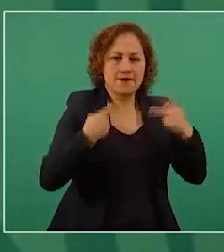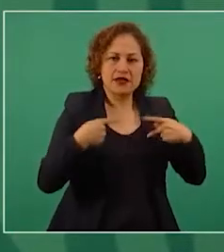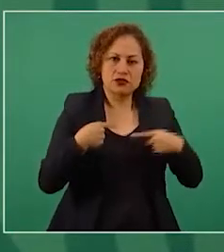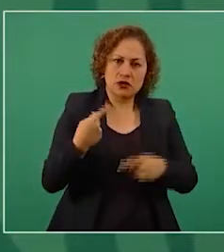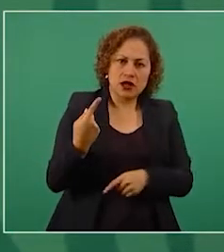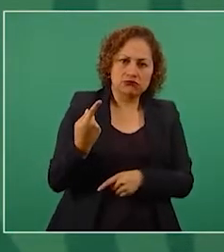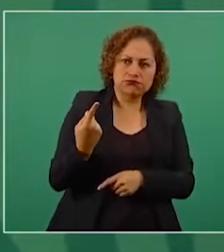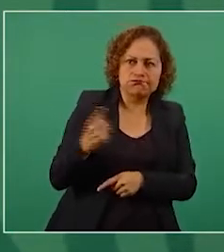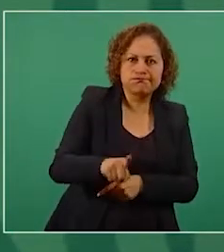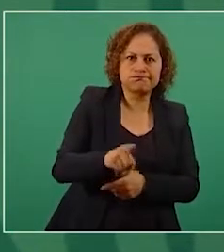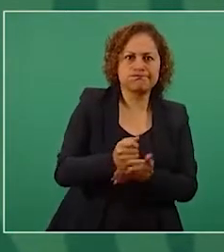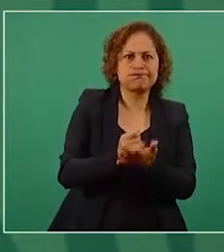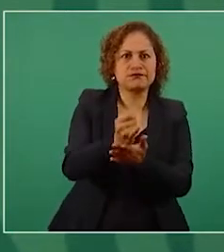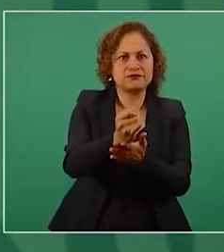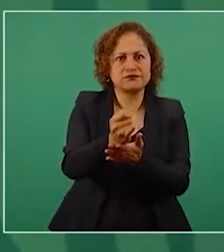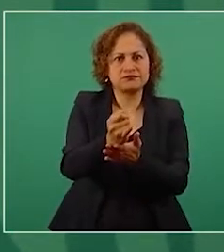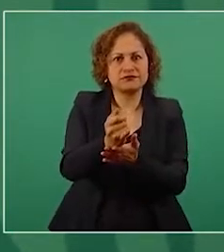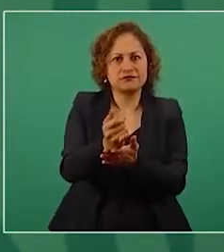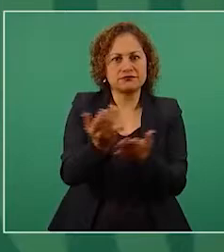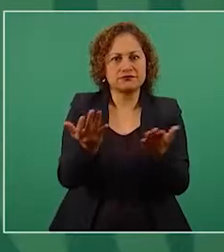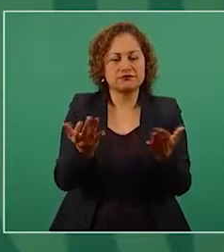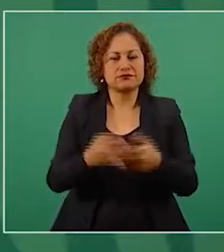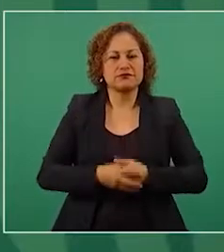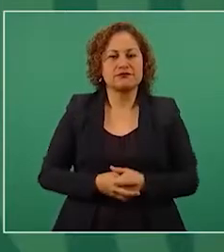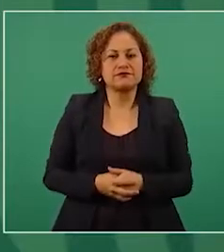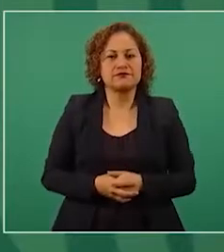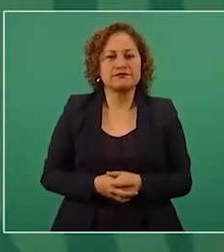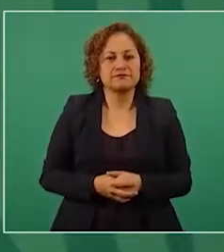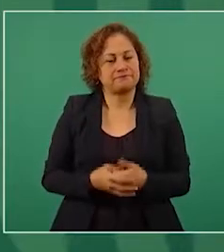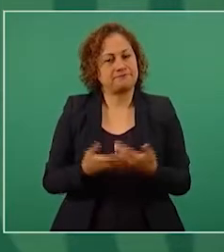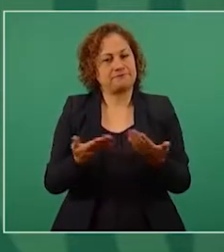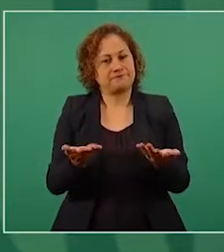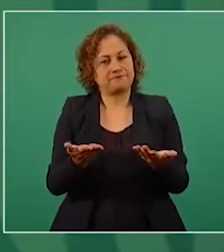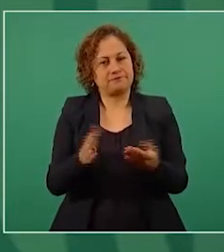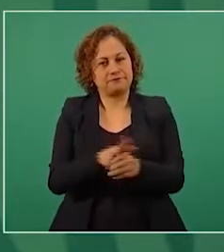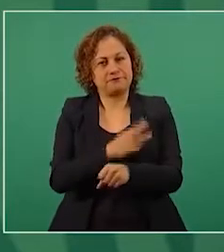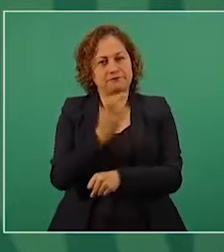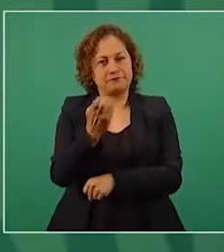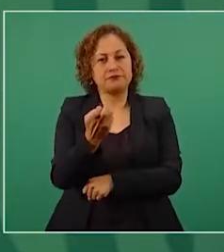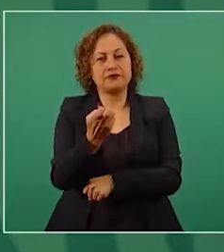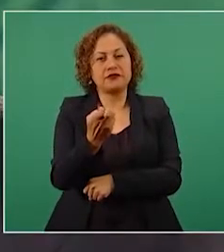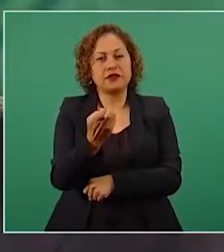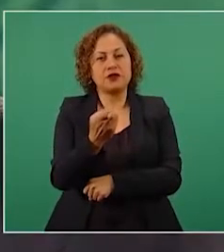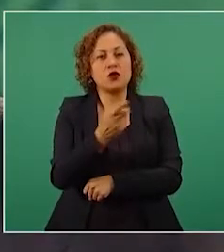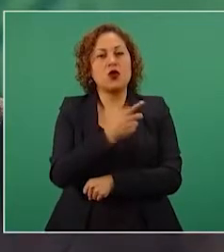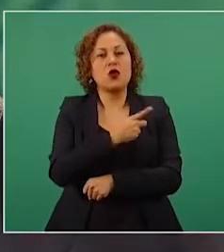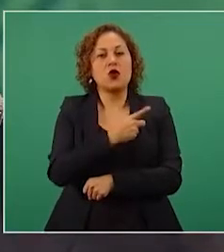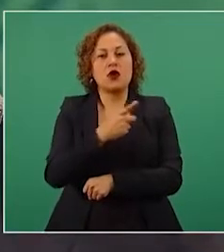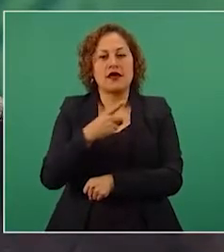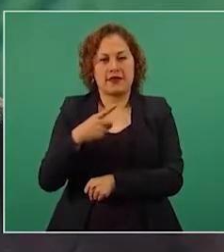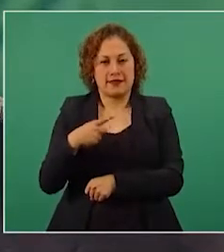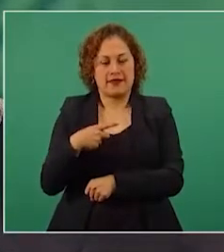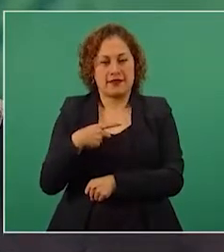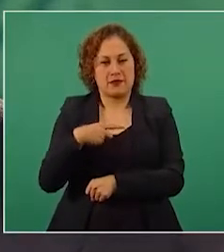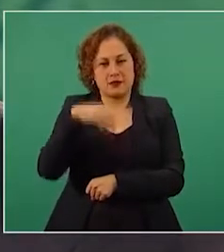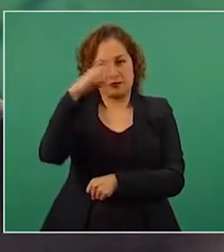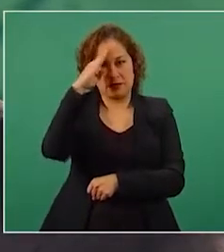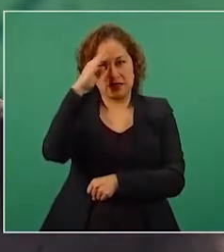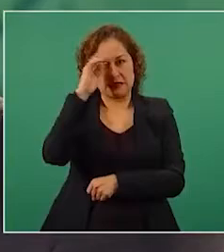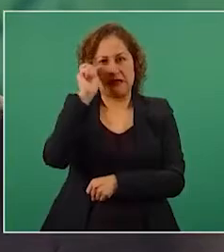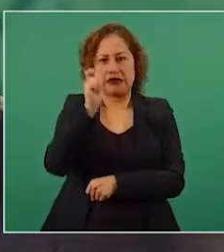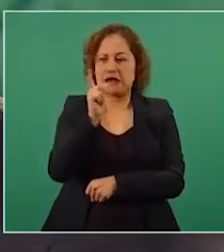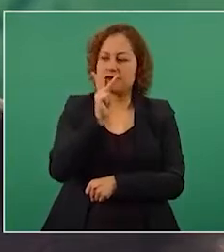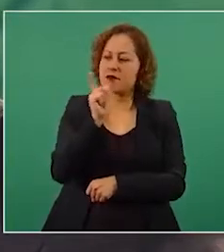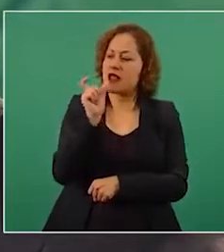demos, es pueblo, kratos,